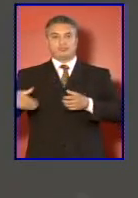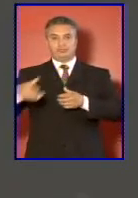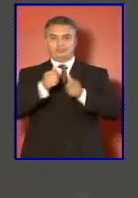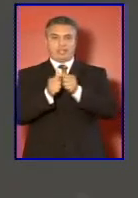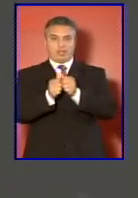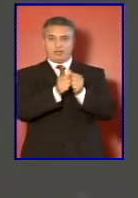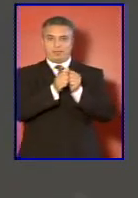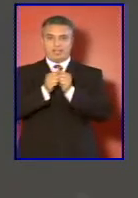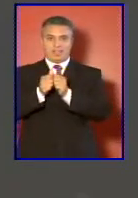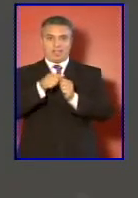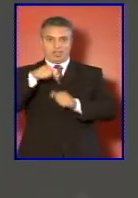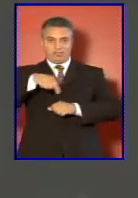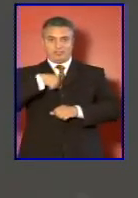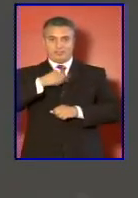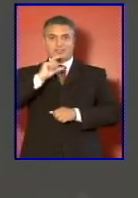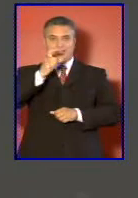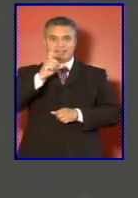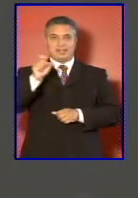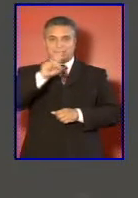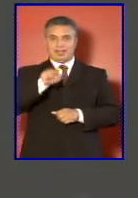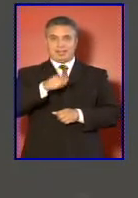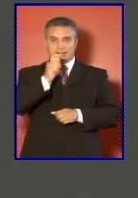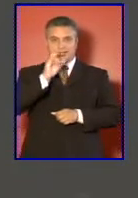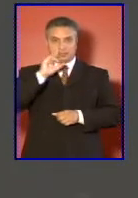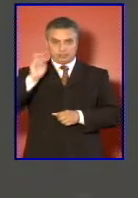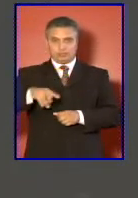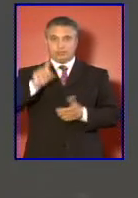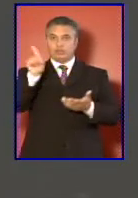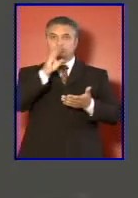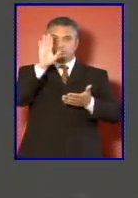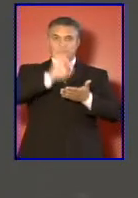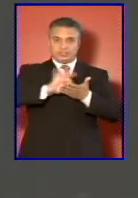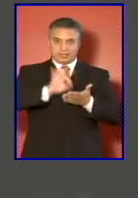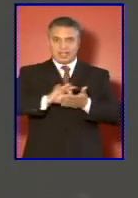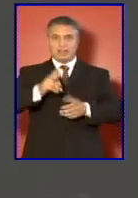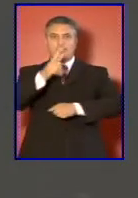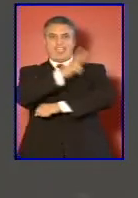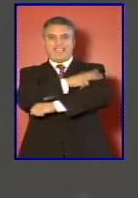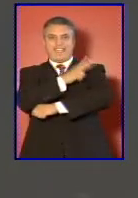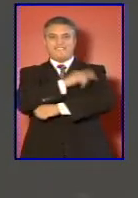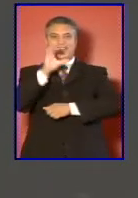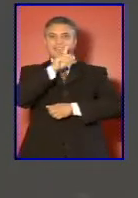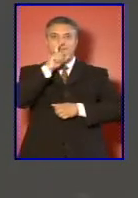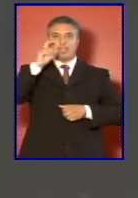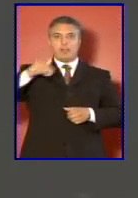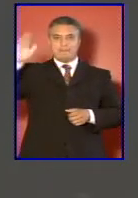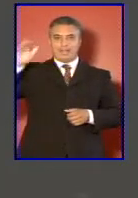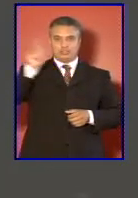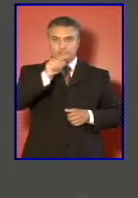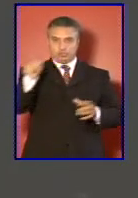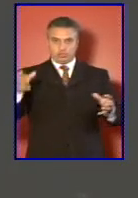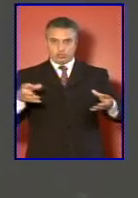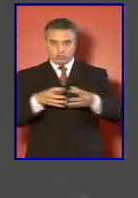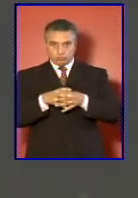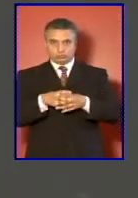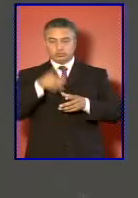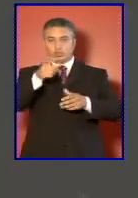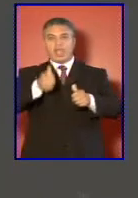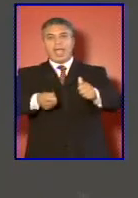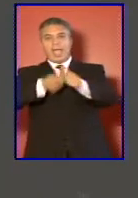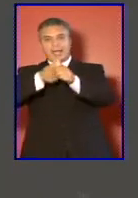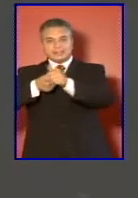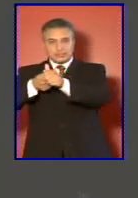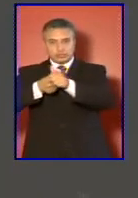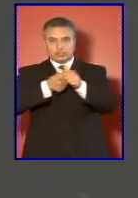en esta gestión a los subsecretarios al jefe de Estado Mayor Conjunto a los asesores